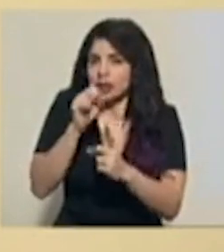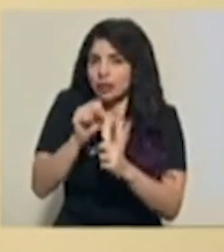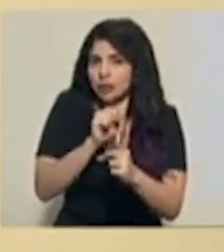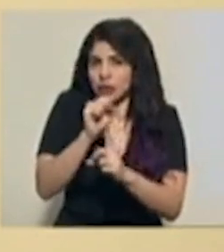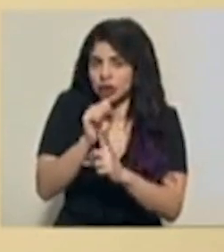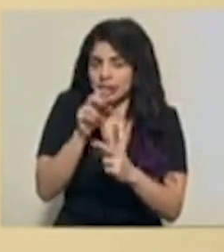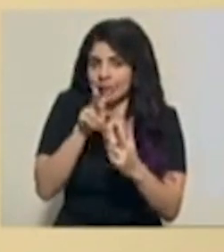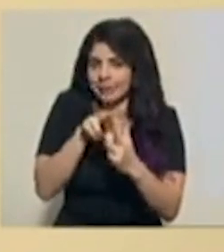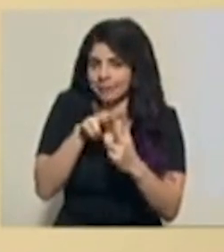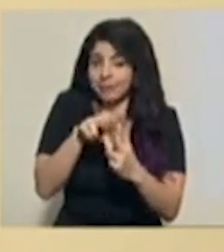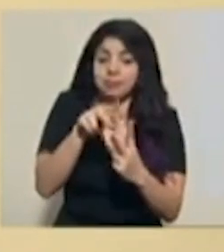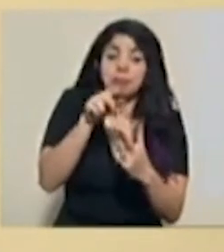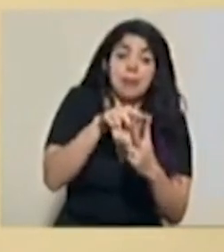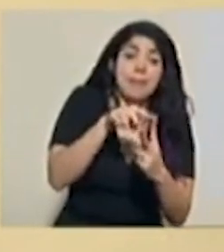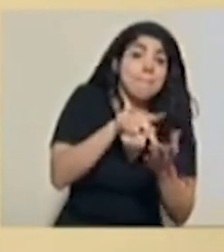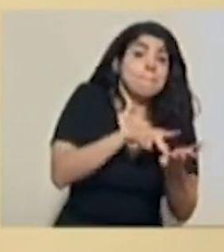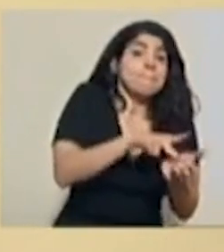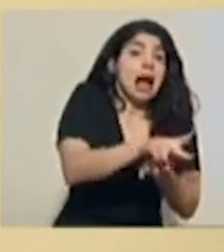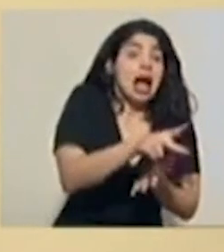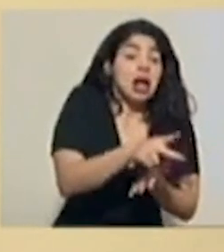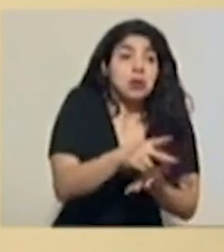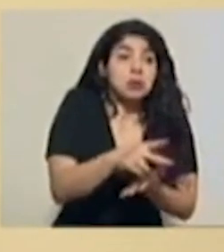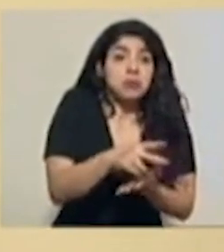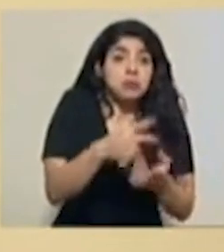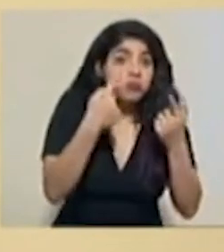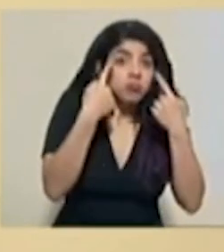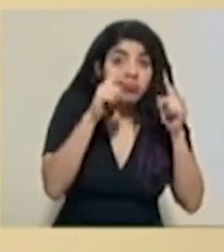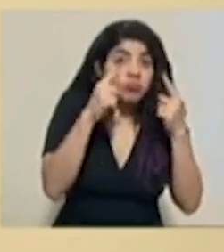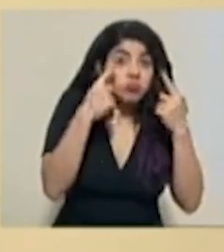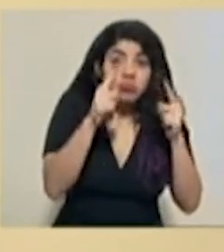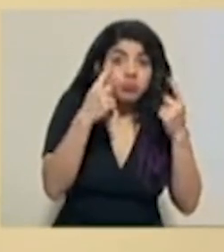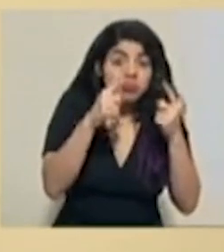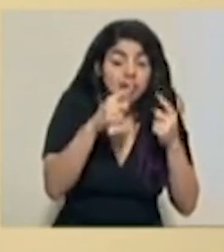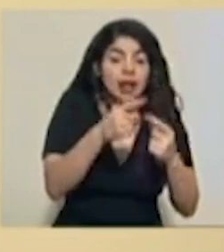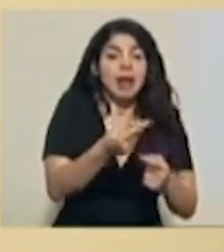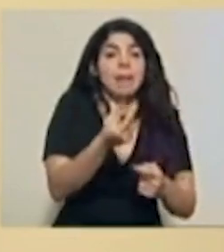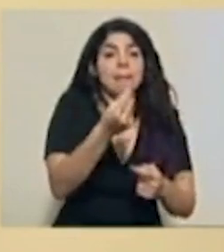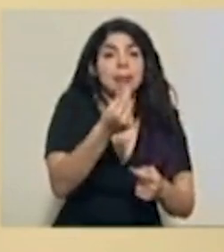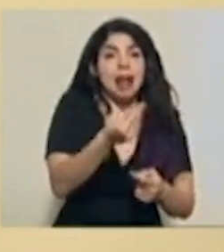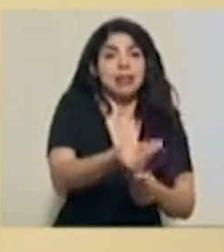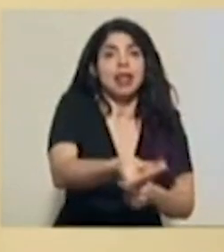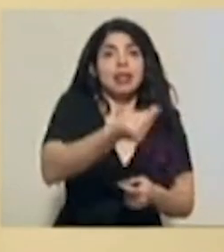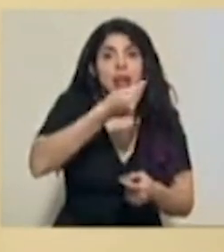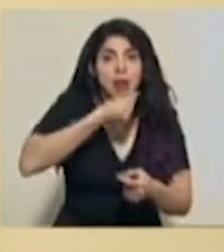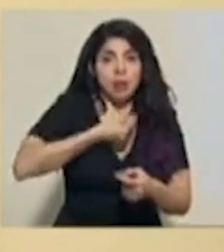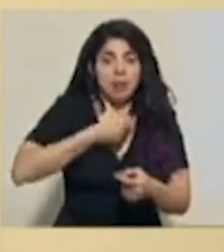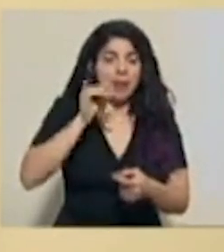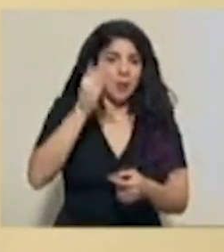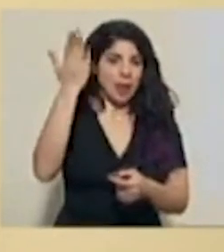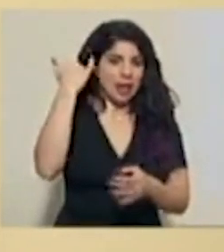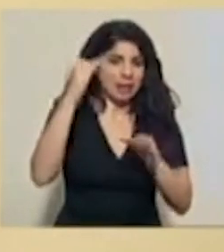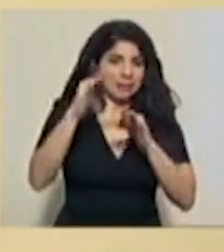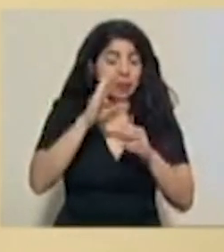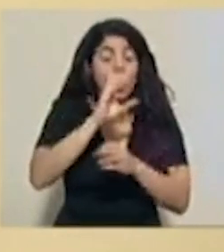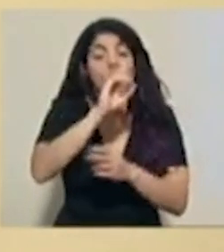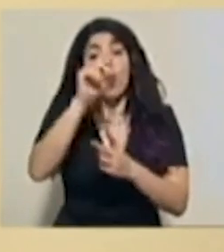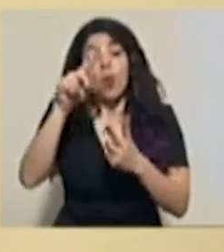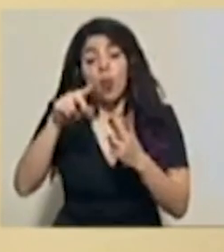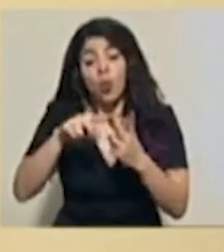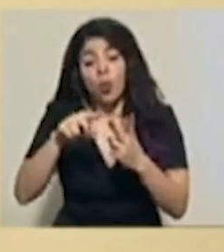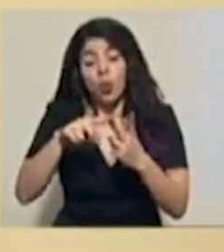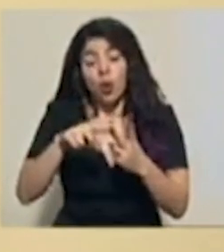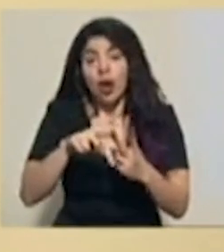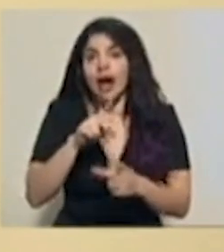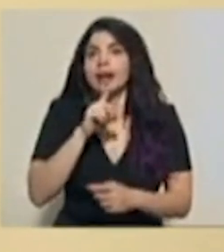que el primer pago por alguna razón no le procedía y tuviese que hacer la devolución, como lo hemos indicado previamente. O dos, que